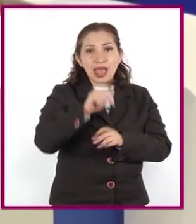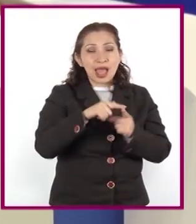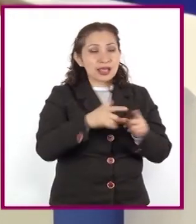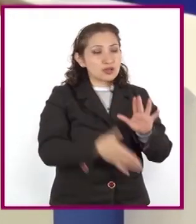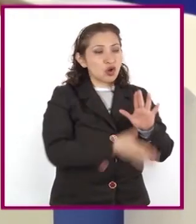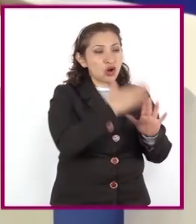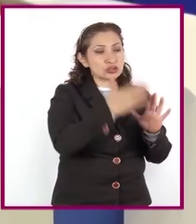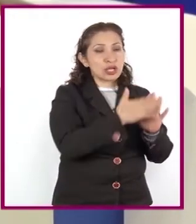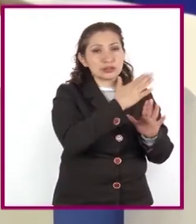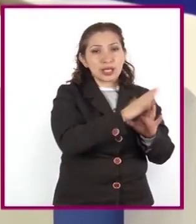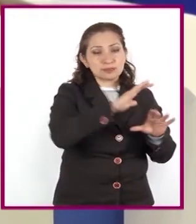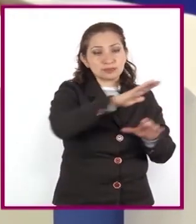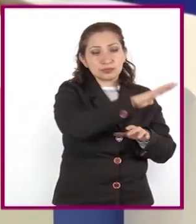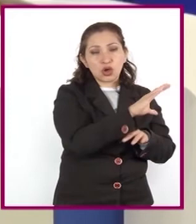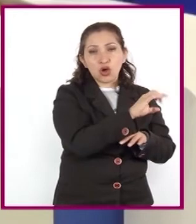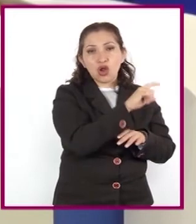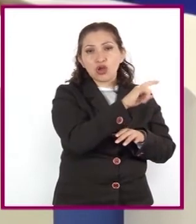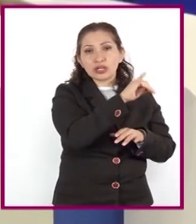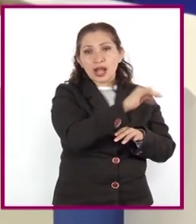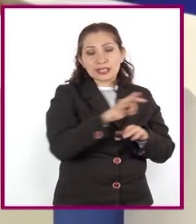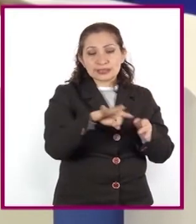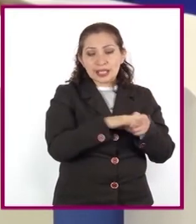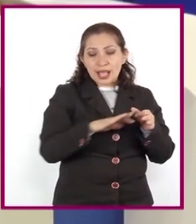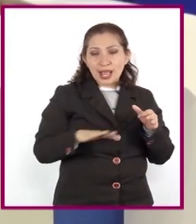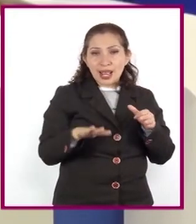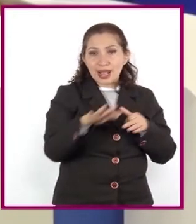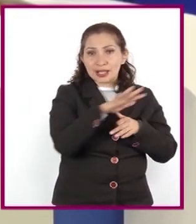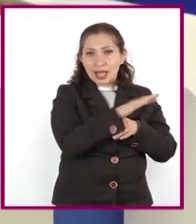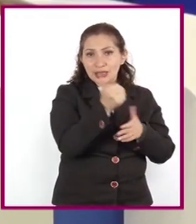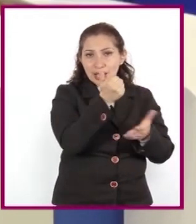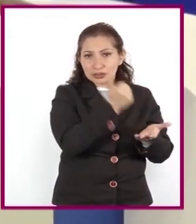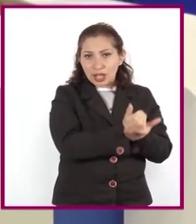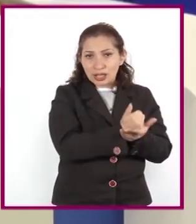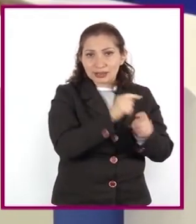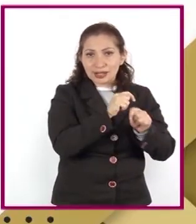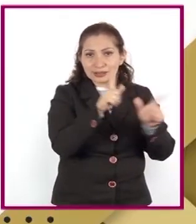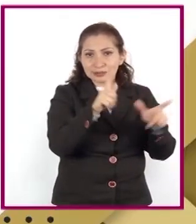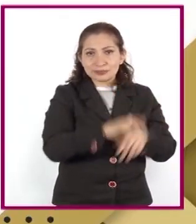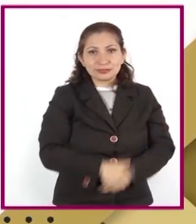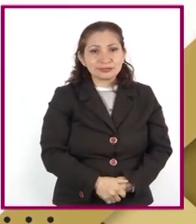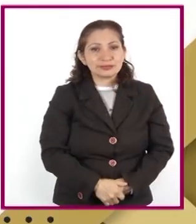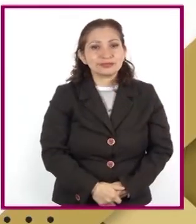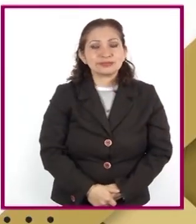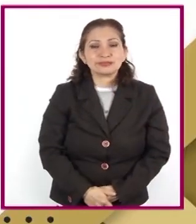construcciones coloniales en los alrededores de la ciudad de Tlaxcala.